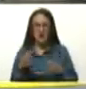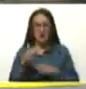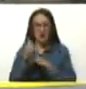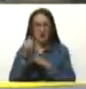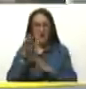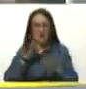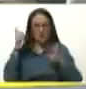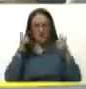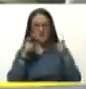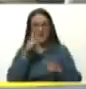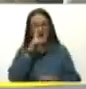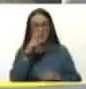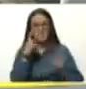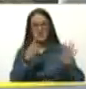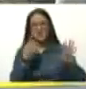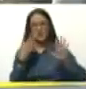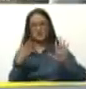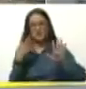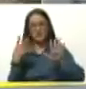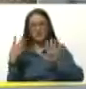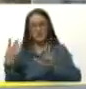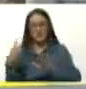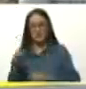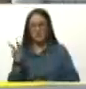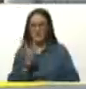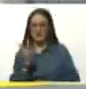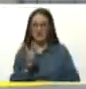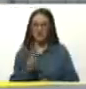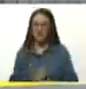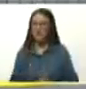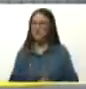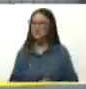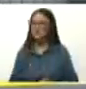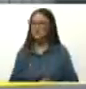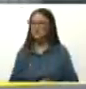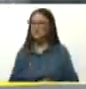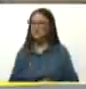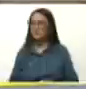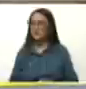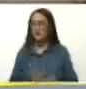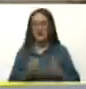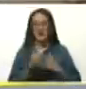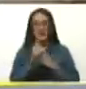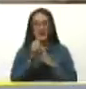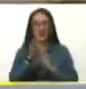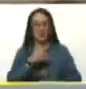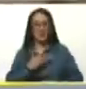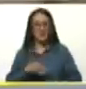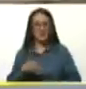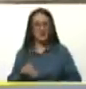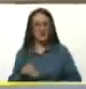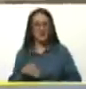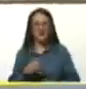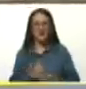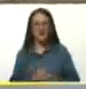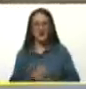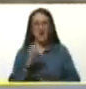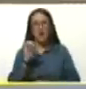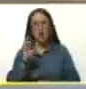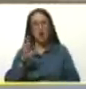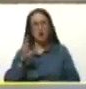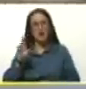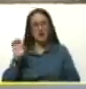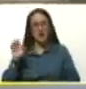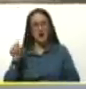Chávez en 1999 en Venezuela. El liderazgo del presidente Rafael Correa en su